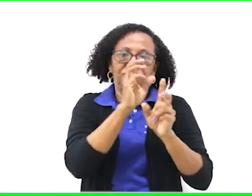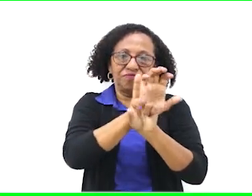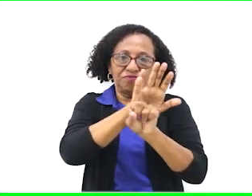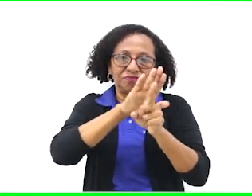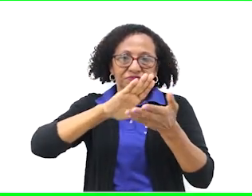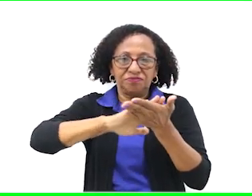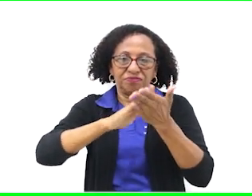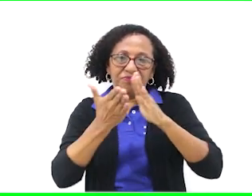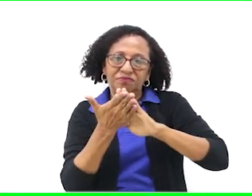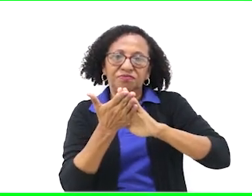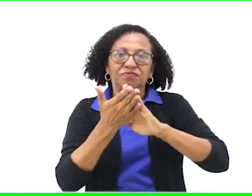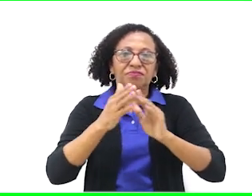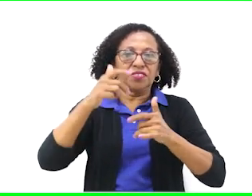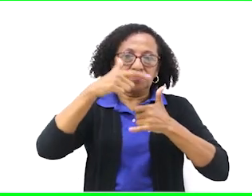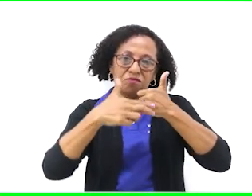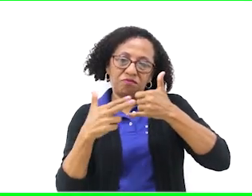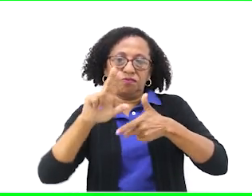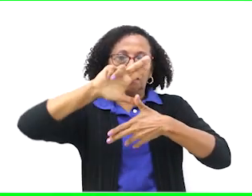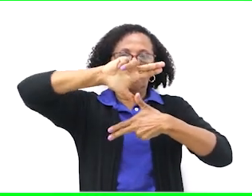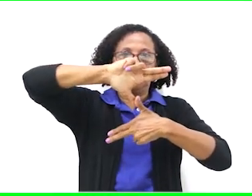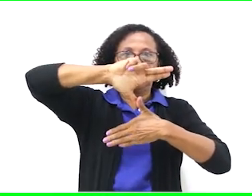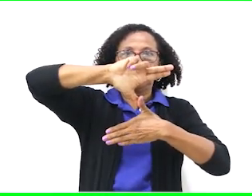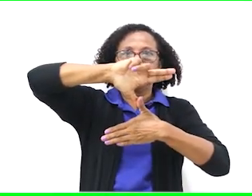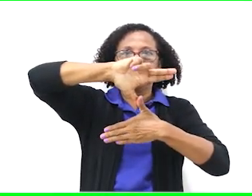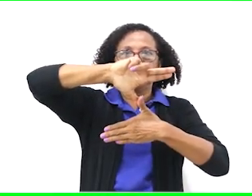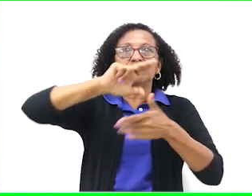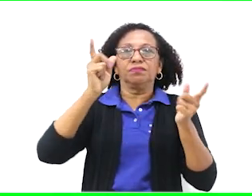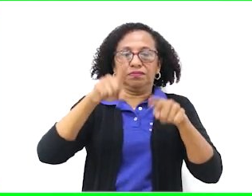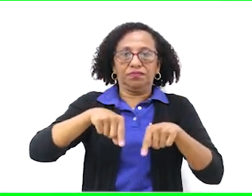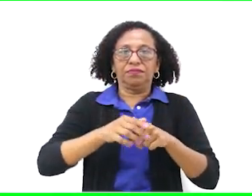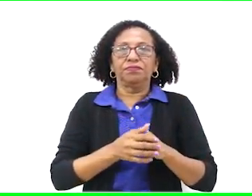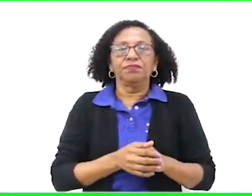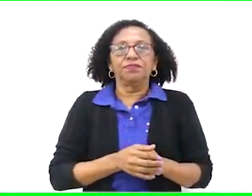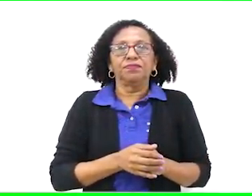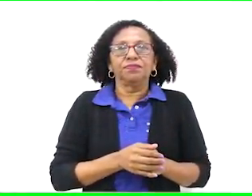en el contexto local y latinoamericano.